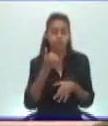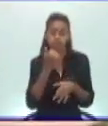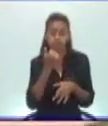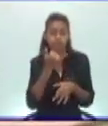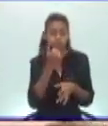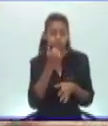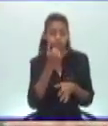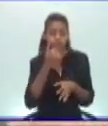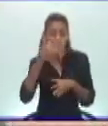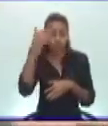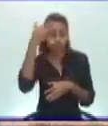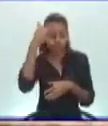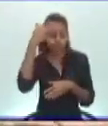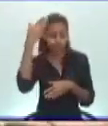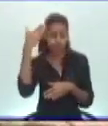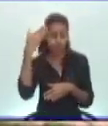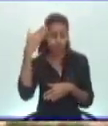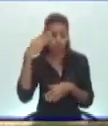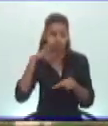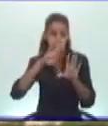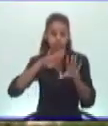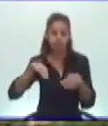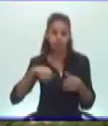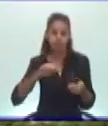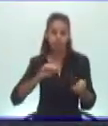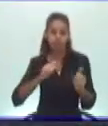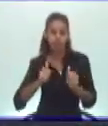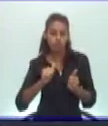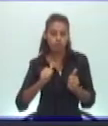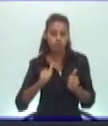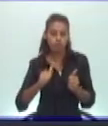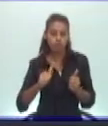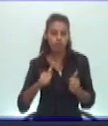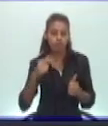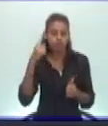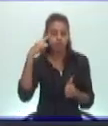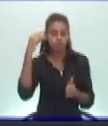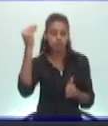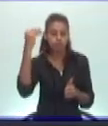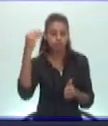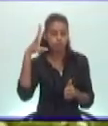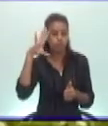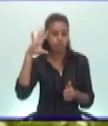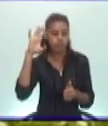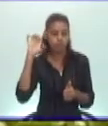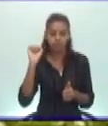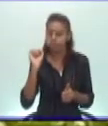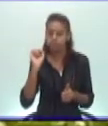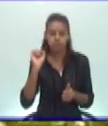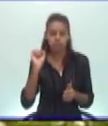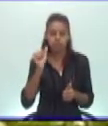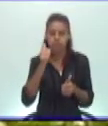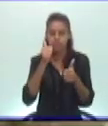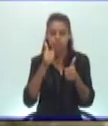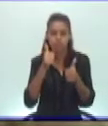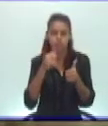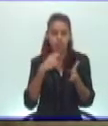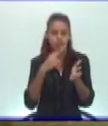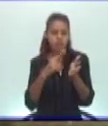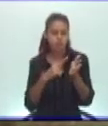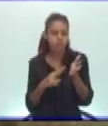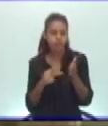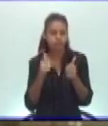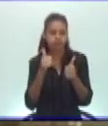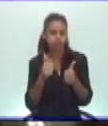se eliminan sus actos de conciencia. Es decir, la persona no puede predecir ni valorar en ese